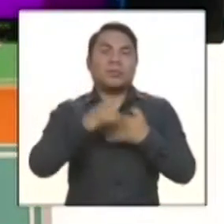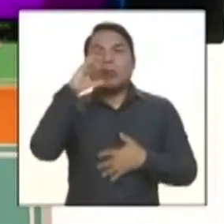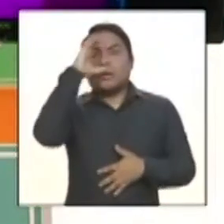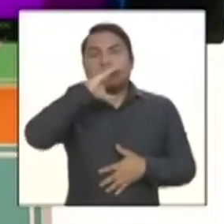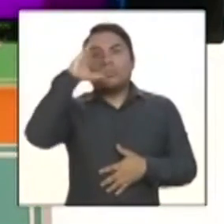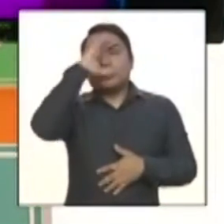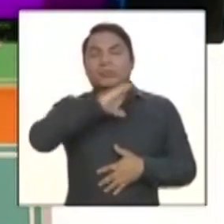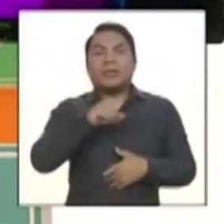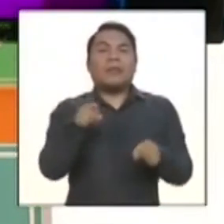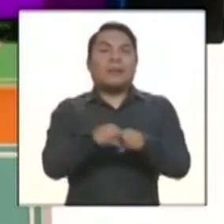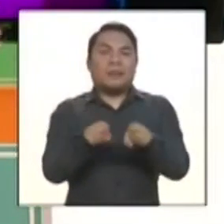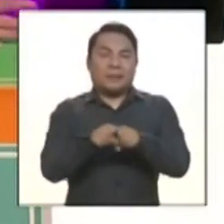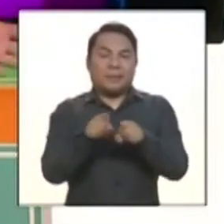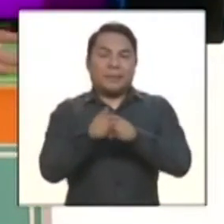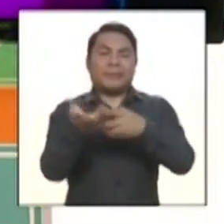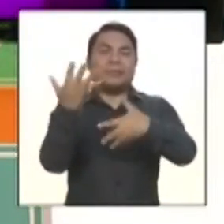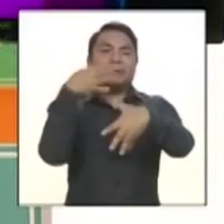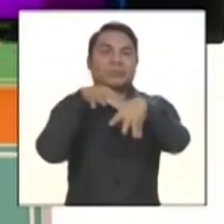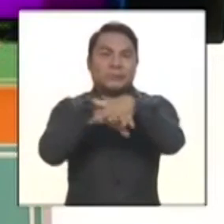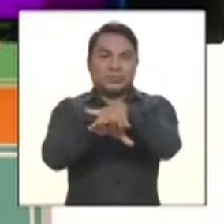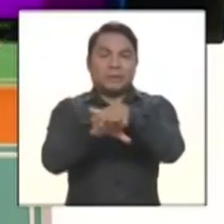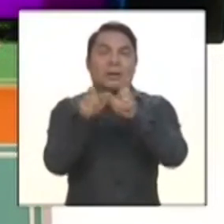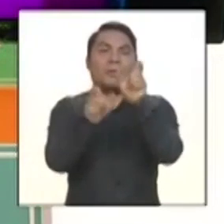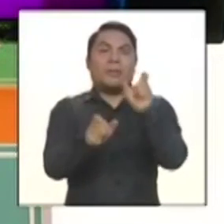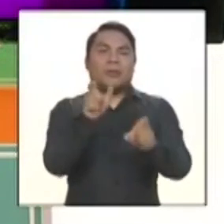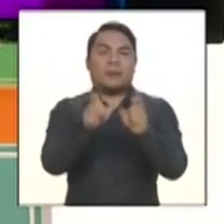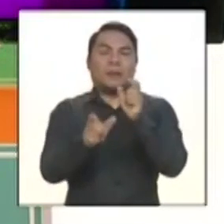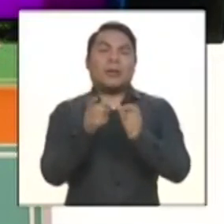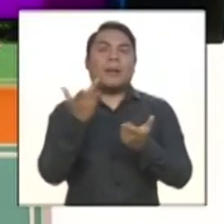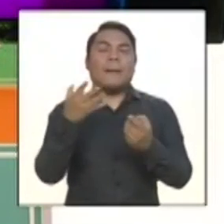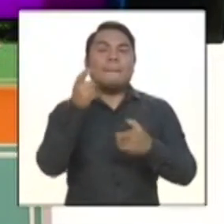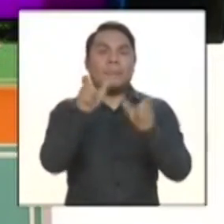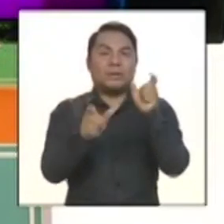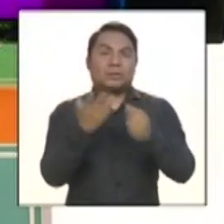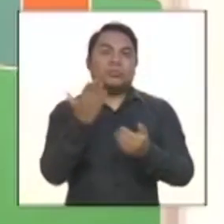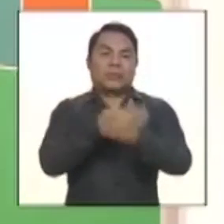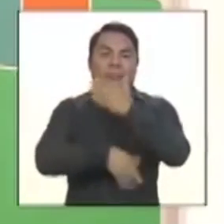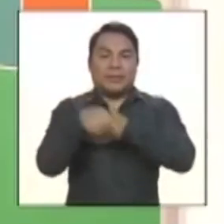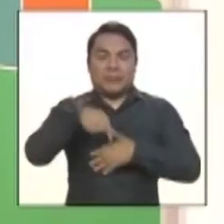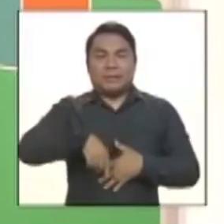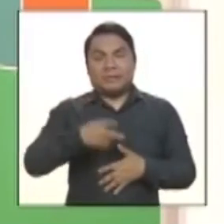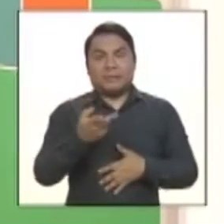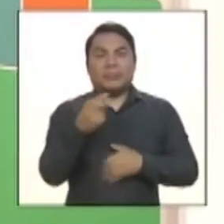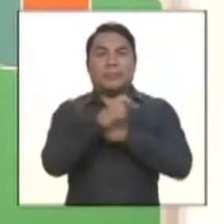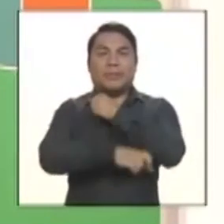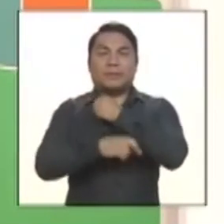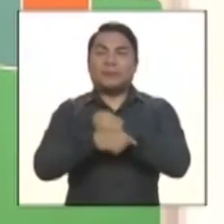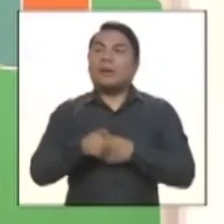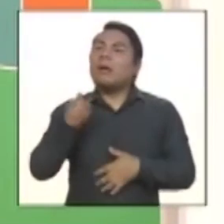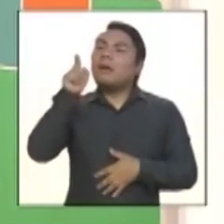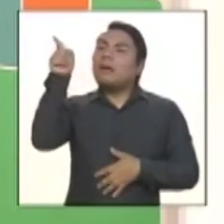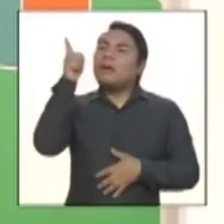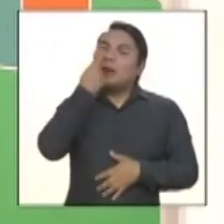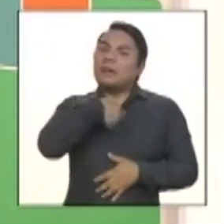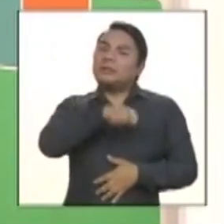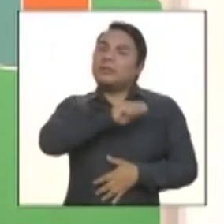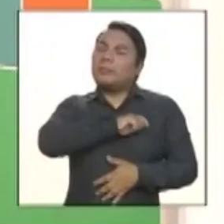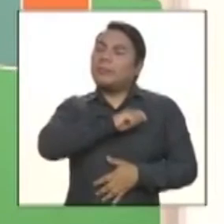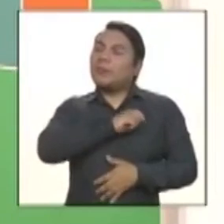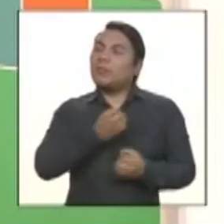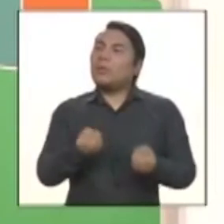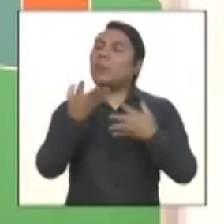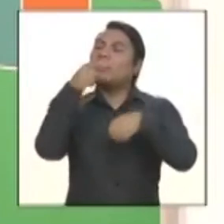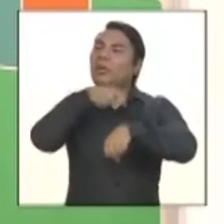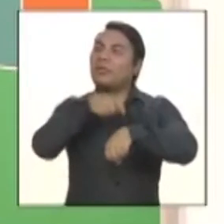también la integración de la persona con discapacidad en este país. ¿Y allá en España cuánto tiempo después